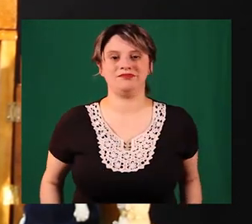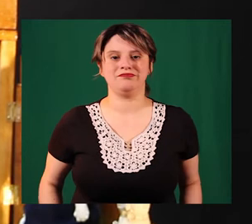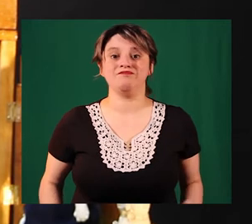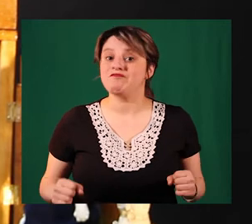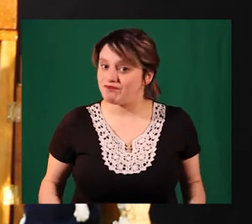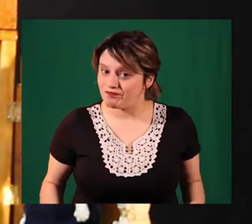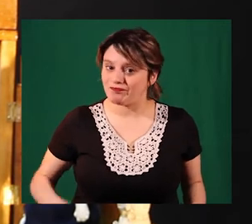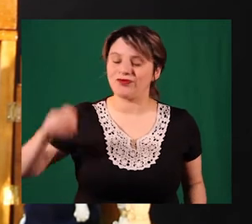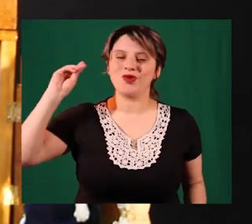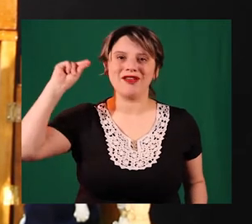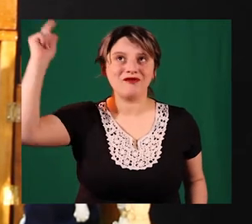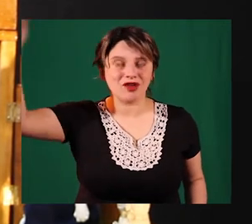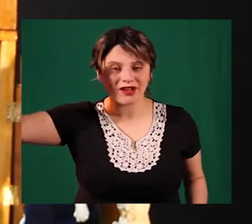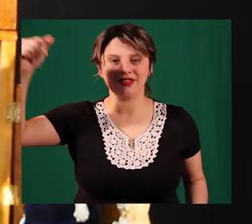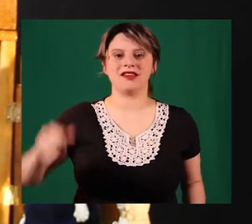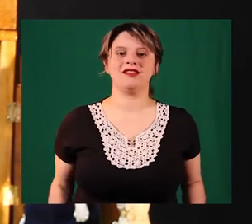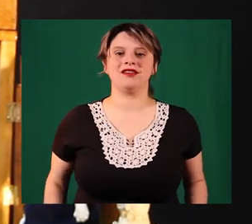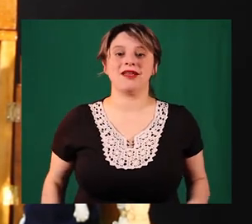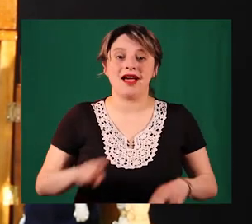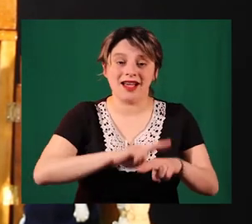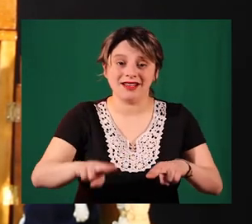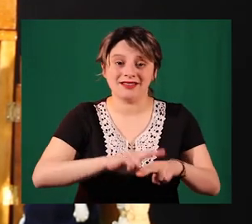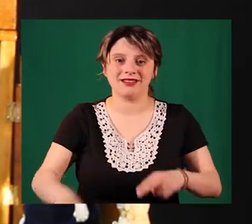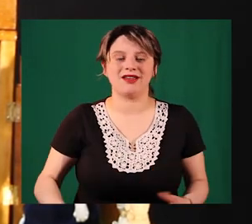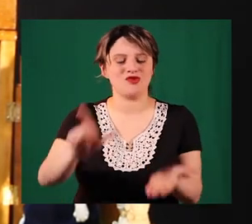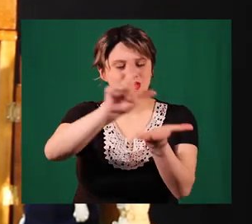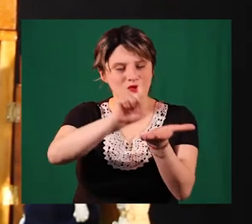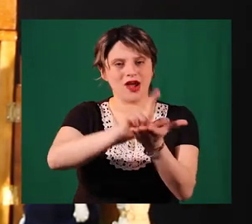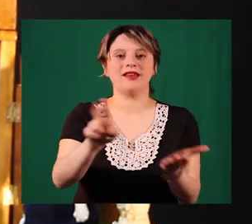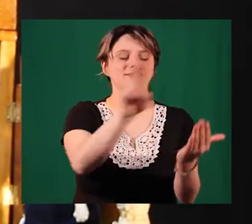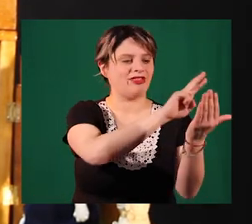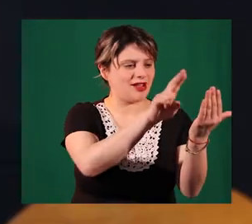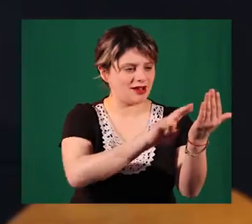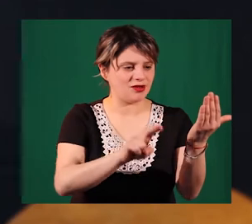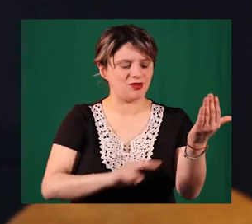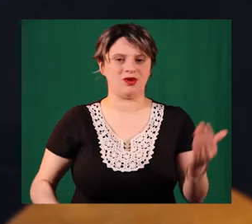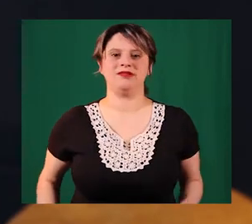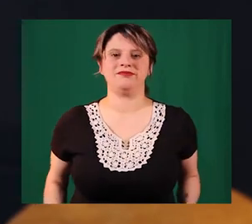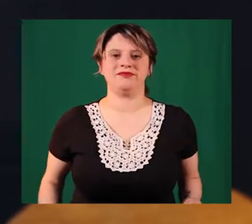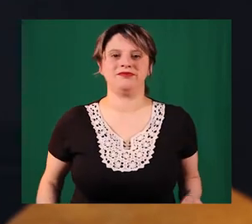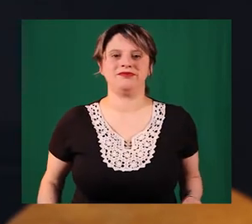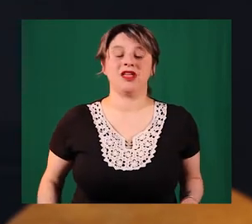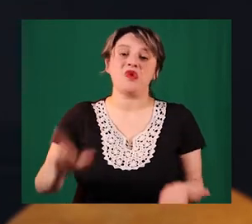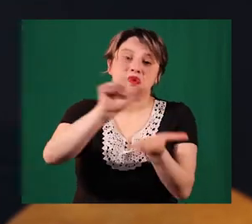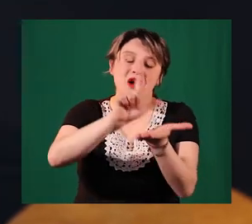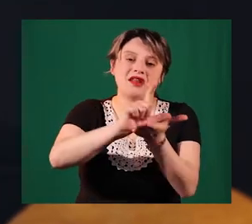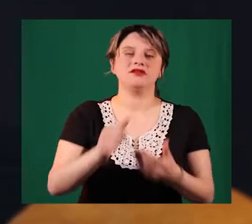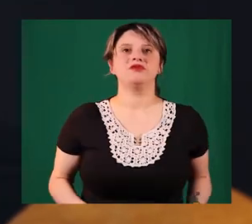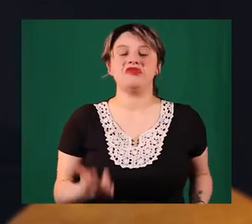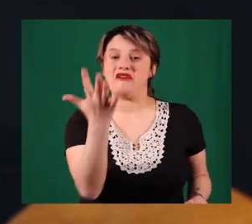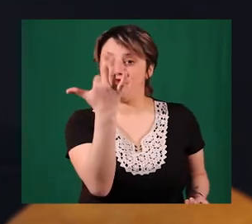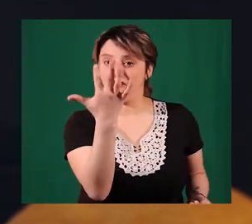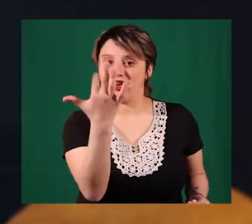Por eso, una buena idea es trabajar en la implementación de módulos de lectura en lugares estratégicos que carezcan